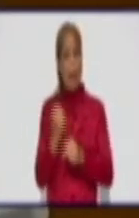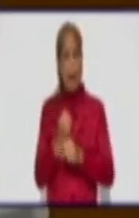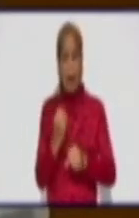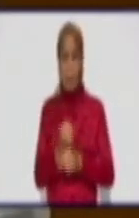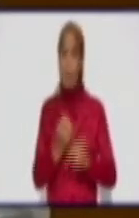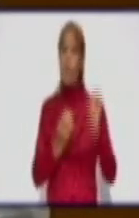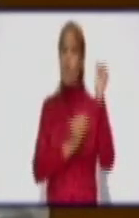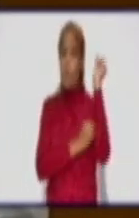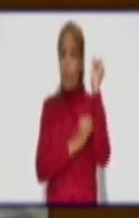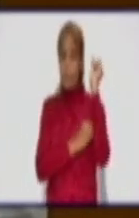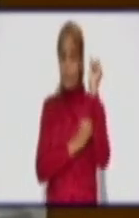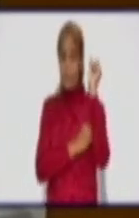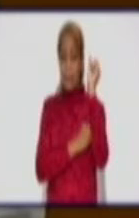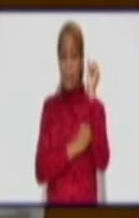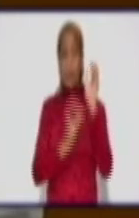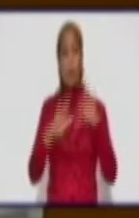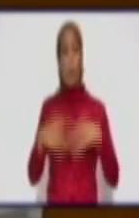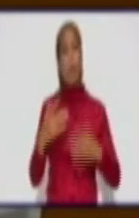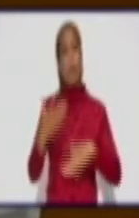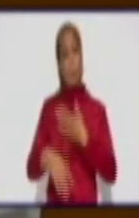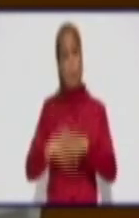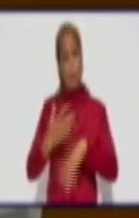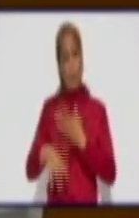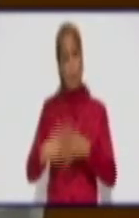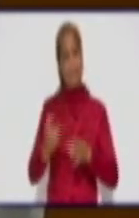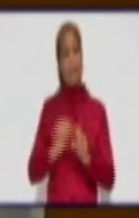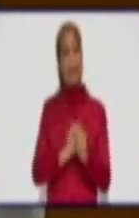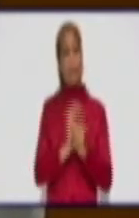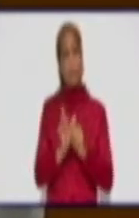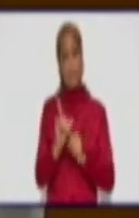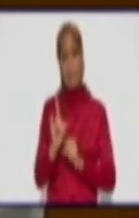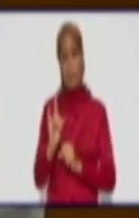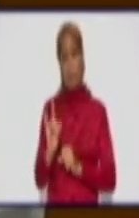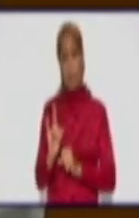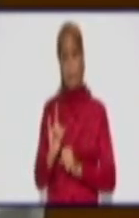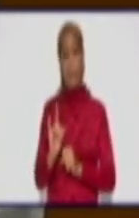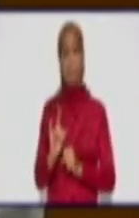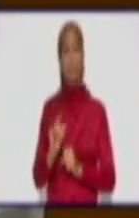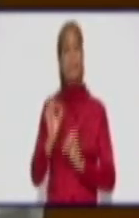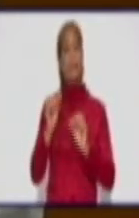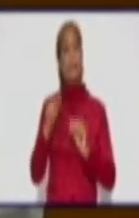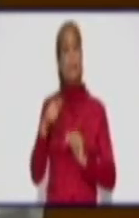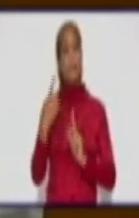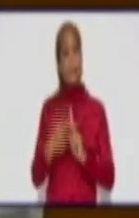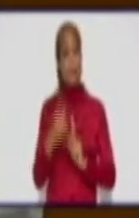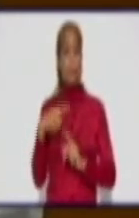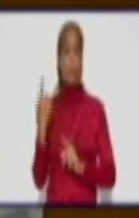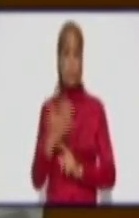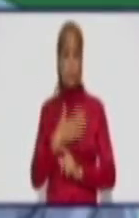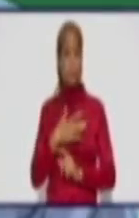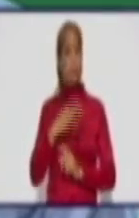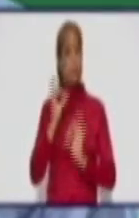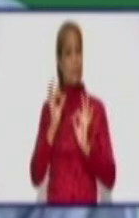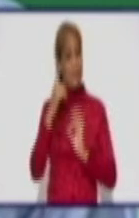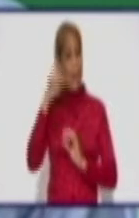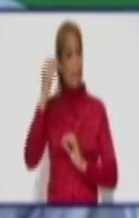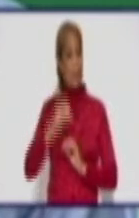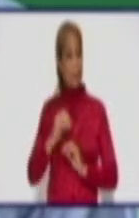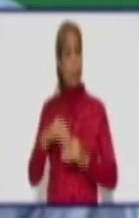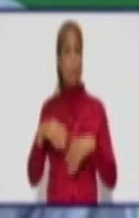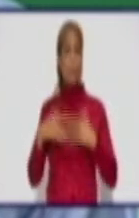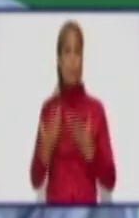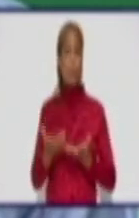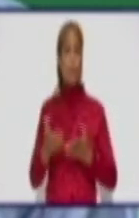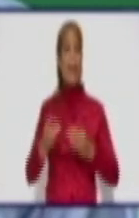máxima dirección del país para este tema. Y nosotros tenemos mucha claridad del escenario Granmenza. Yo les puedo